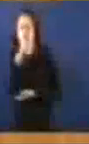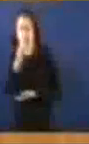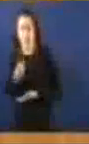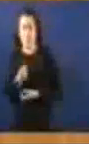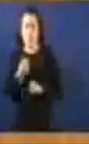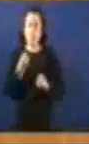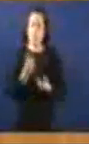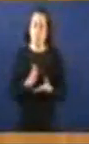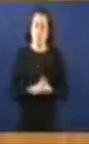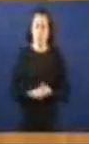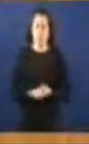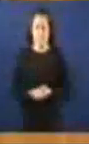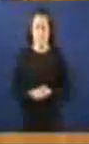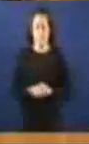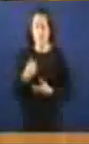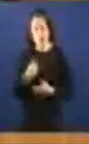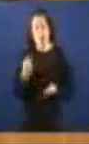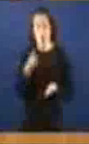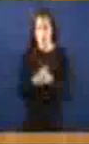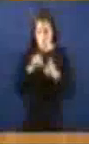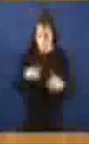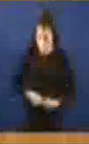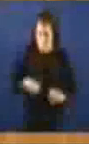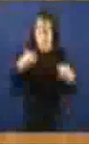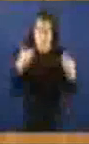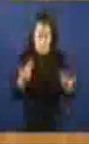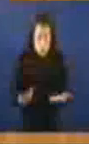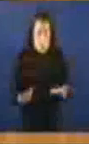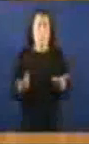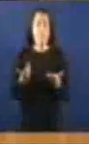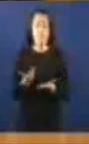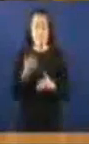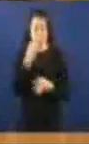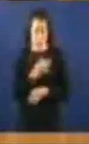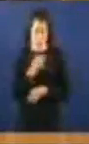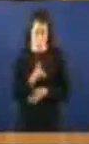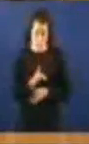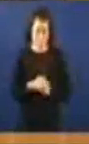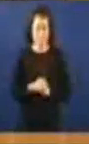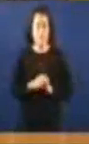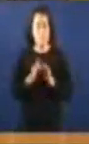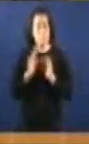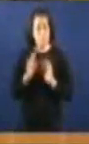Bueno Volvo Entón Polo tanto Iso é gravísimo Pero Pero